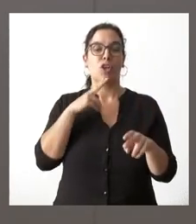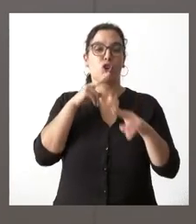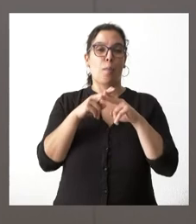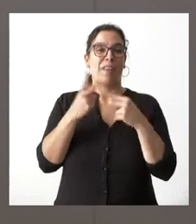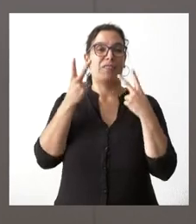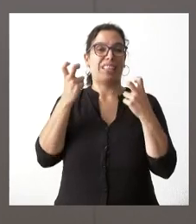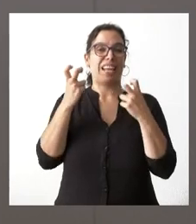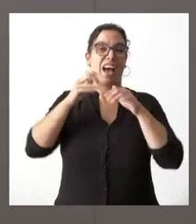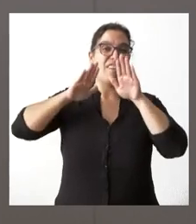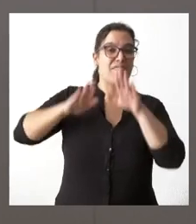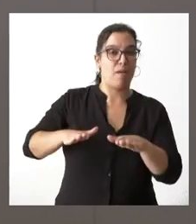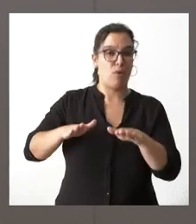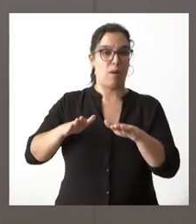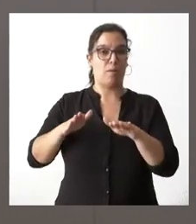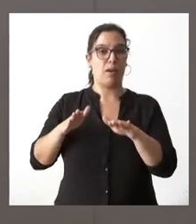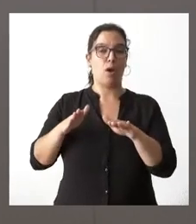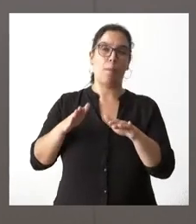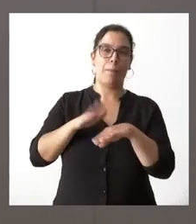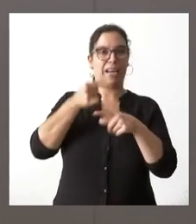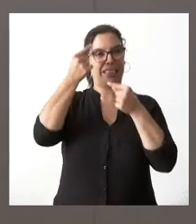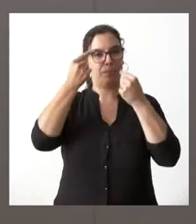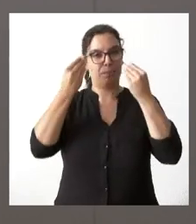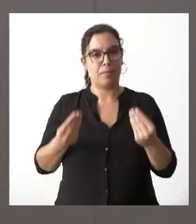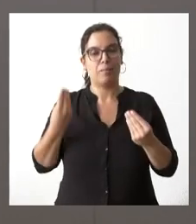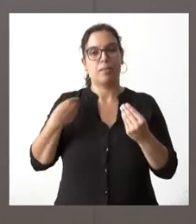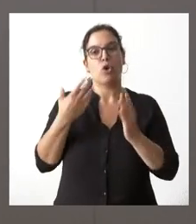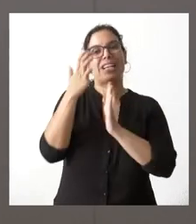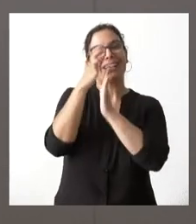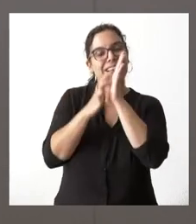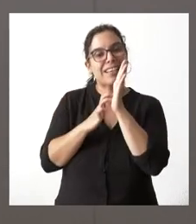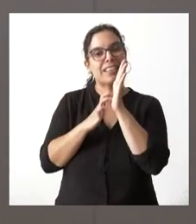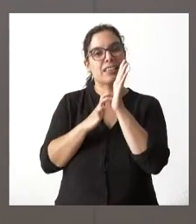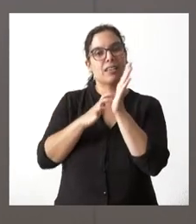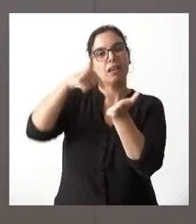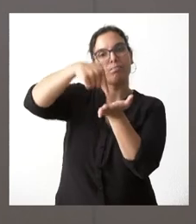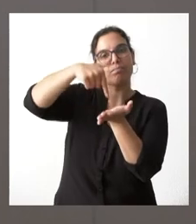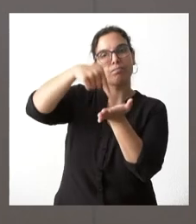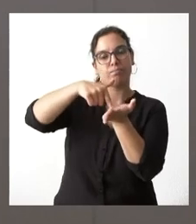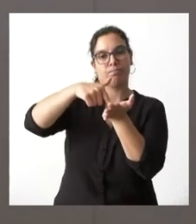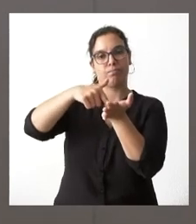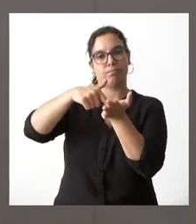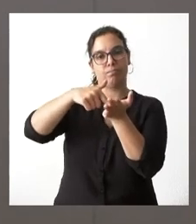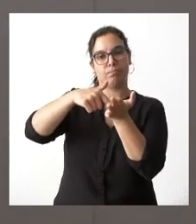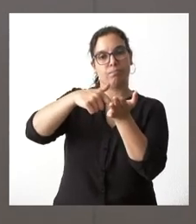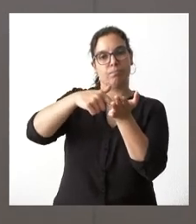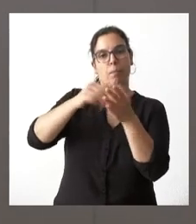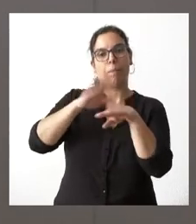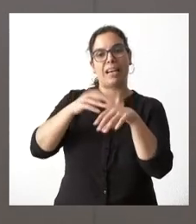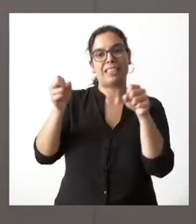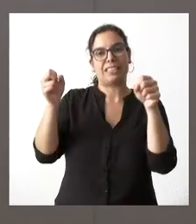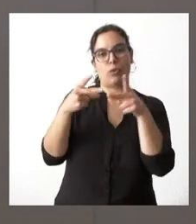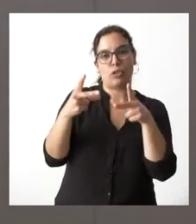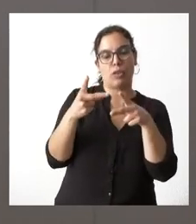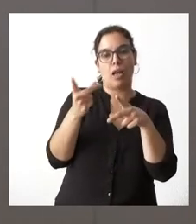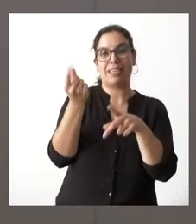favorable o con ser quizá más precisos la reducción de las contingencias comunes en la seguridad social por un impacto